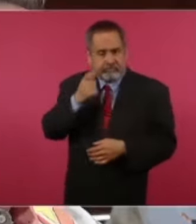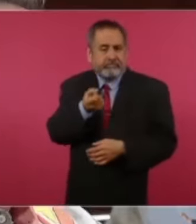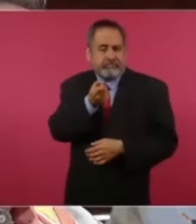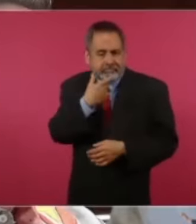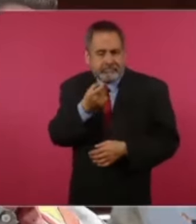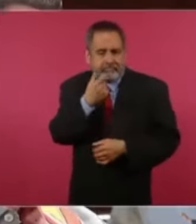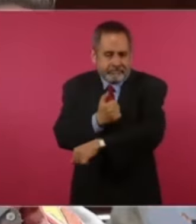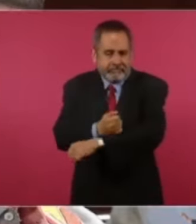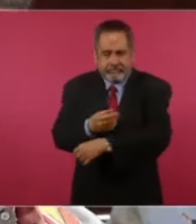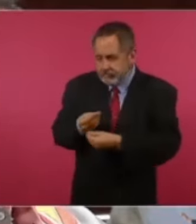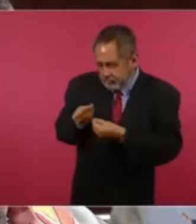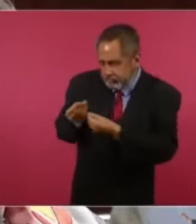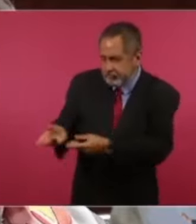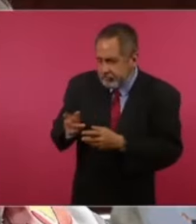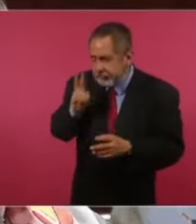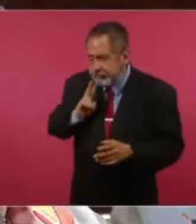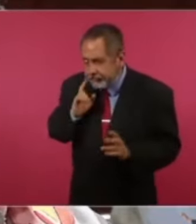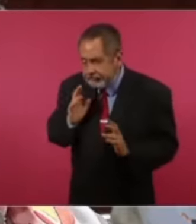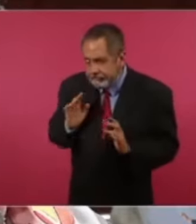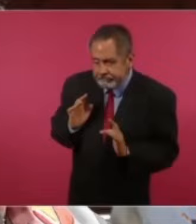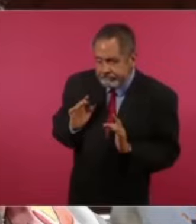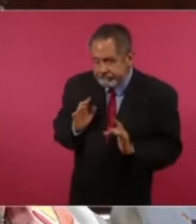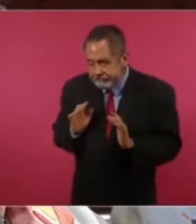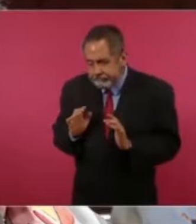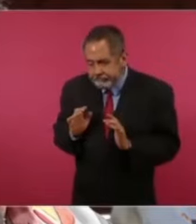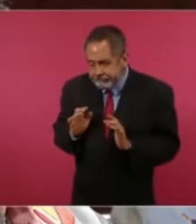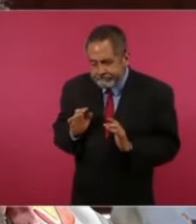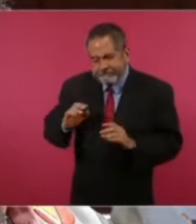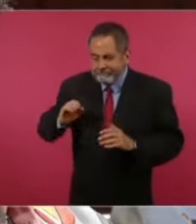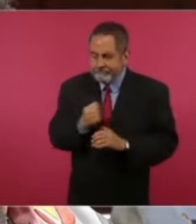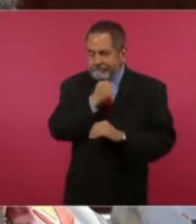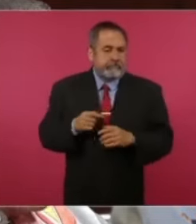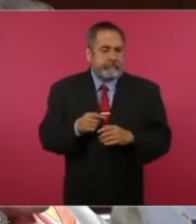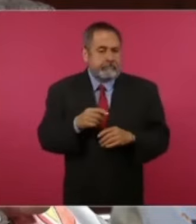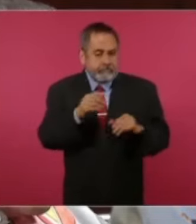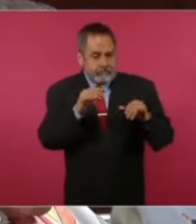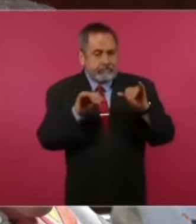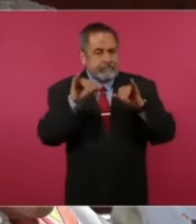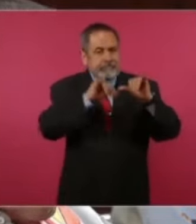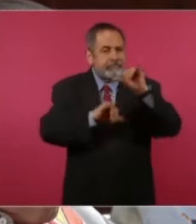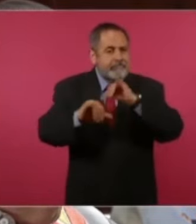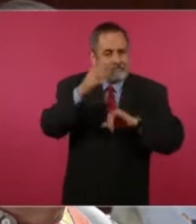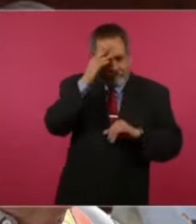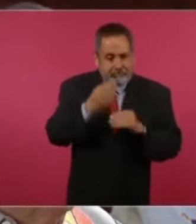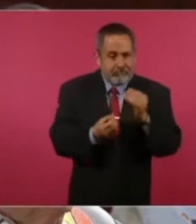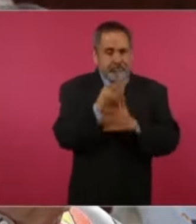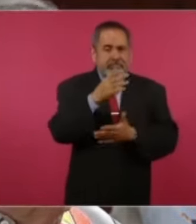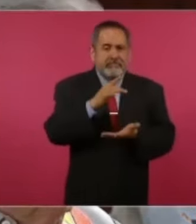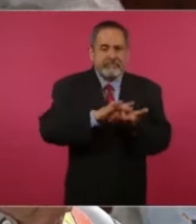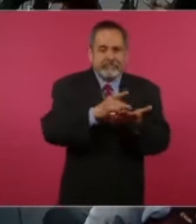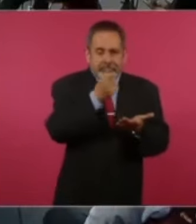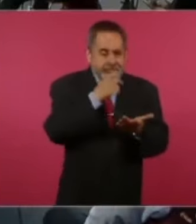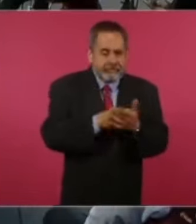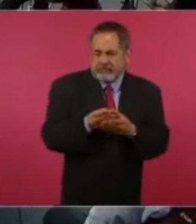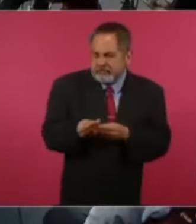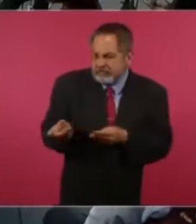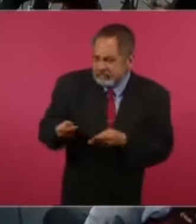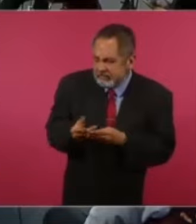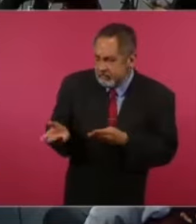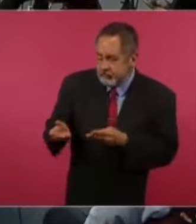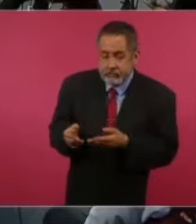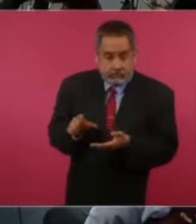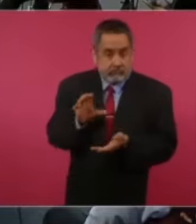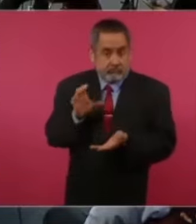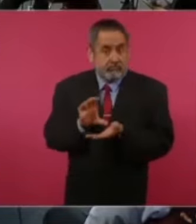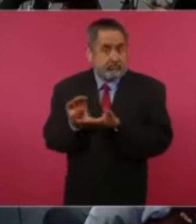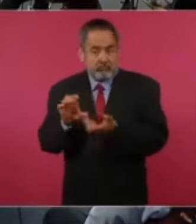claro, hay que respetar las reglas, pero me parece que este video de seguro les va a encantar a ustedes. Y es que, ¿a quién le gustaría regresar a casa después de un largo viaje, después